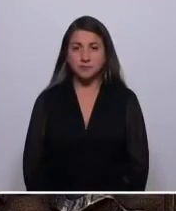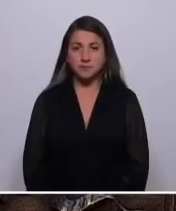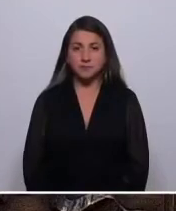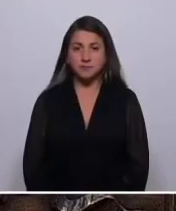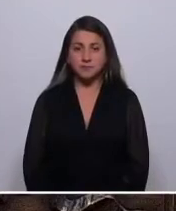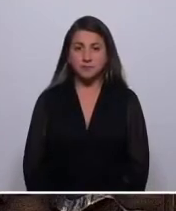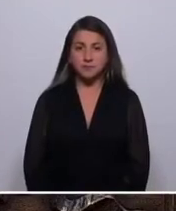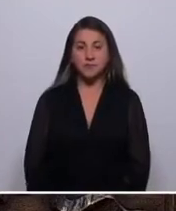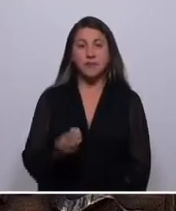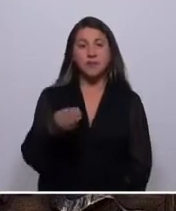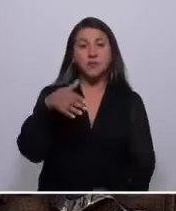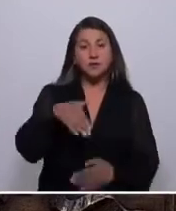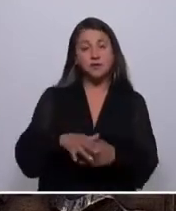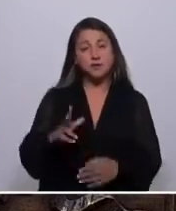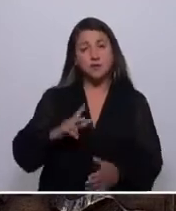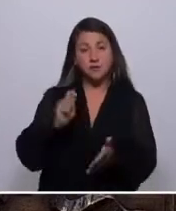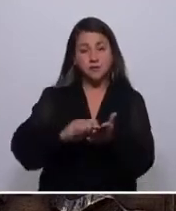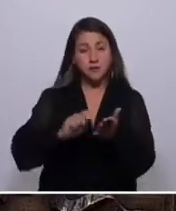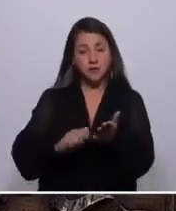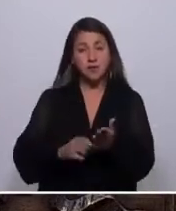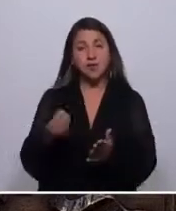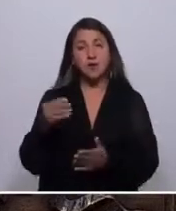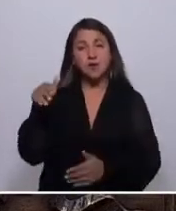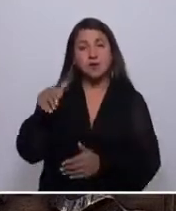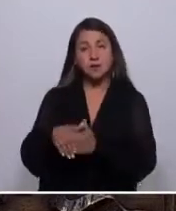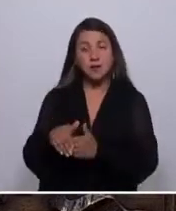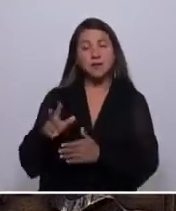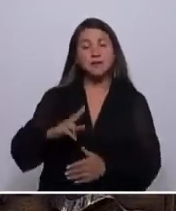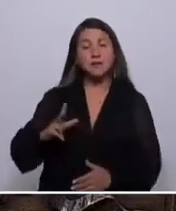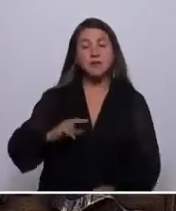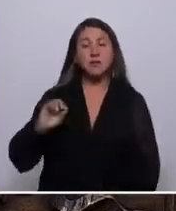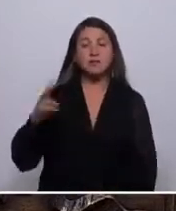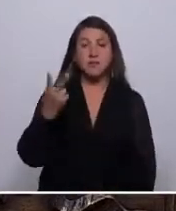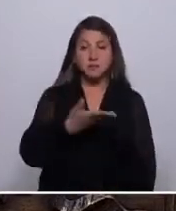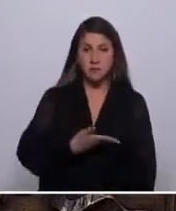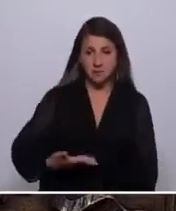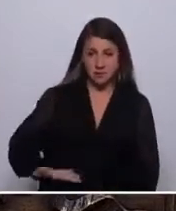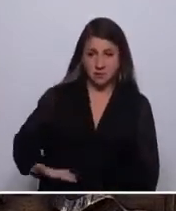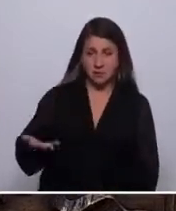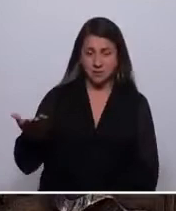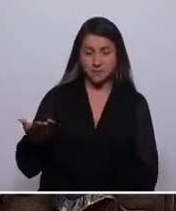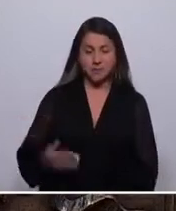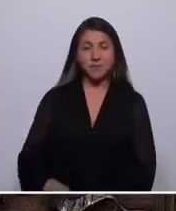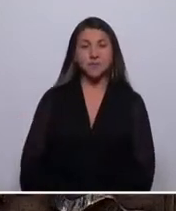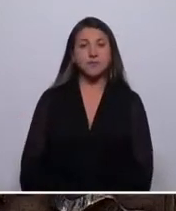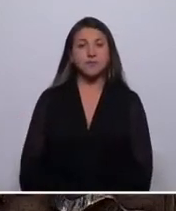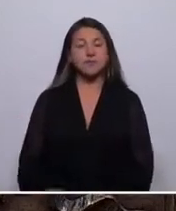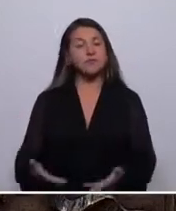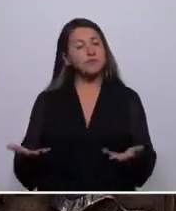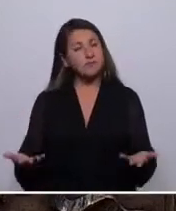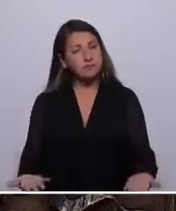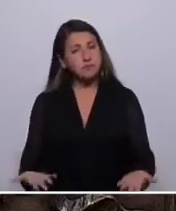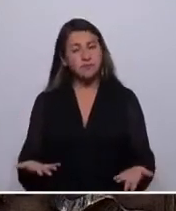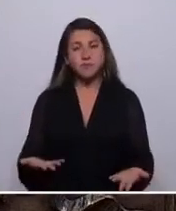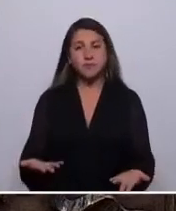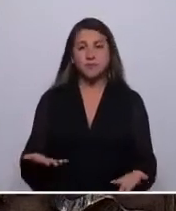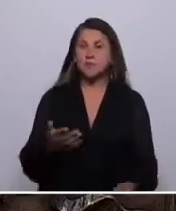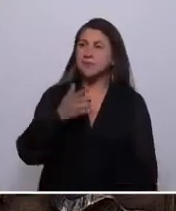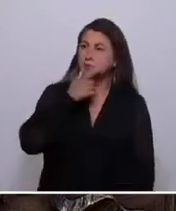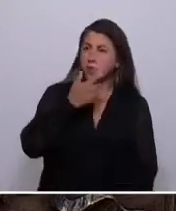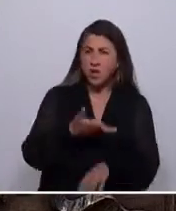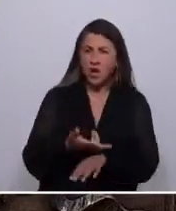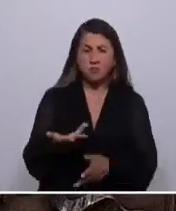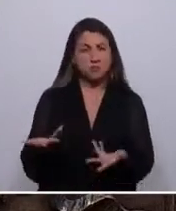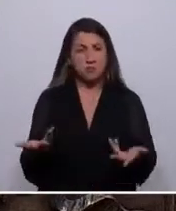Buenas tardes, señor Secretario. Buenas tardes, señores Vicepresidentes. Que cabe duda, que duda cabe, que nos